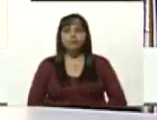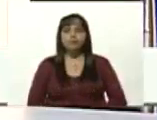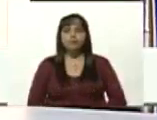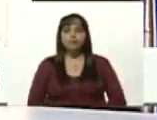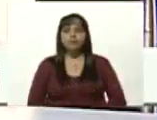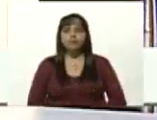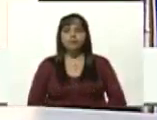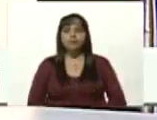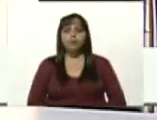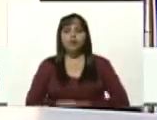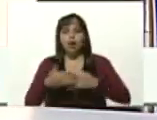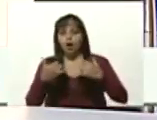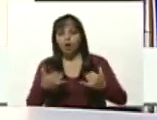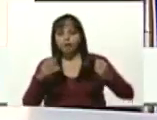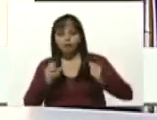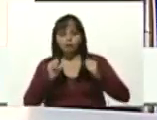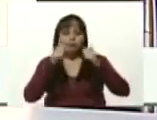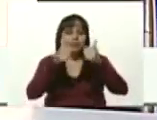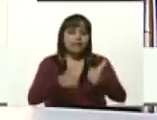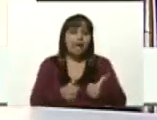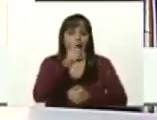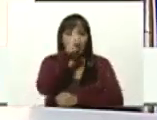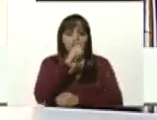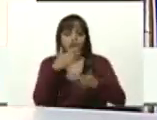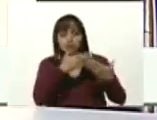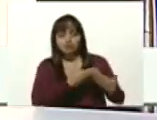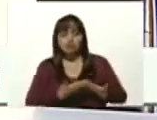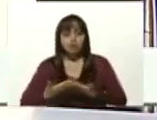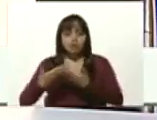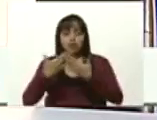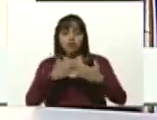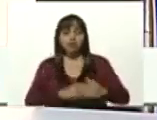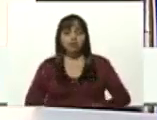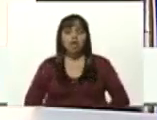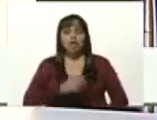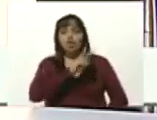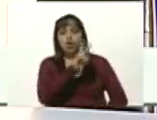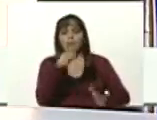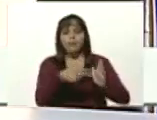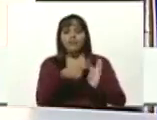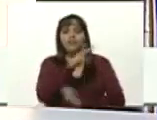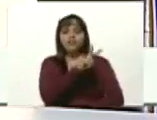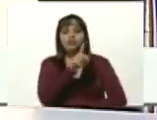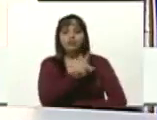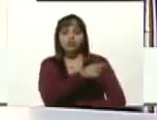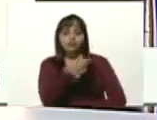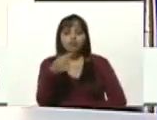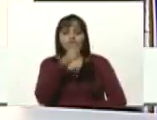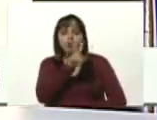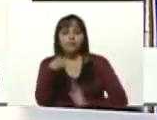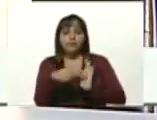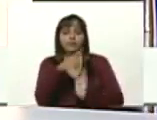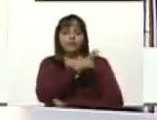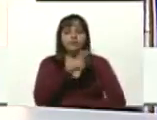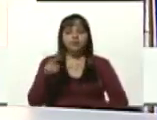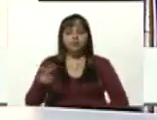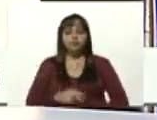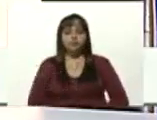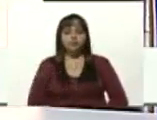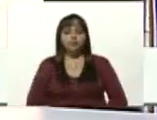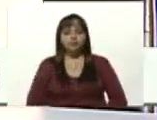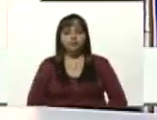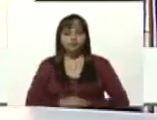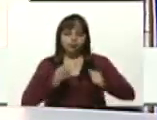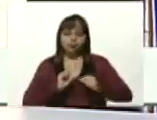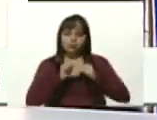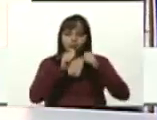a dar inicio a un año al año escolar dos mil veintiuno dos mil veintidós y en el